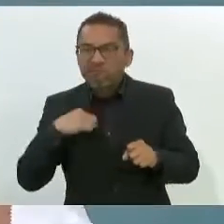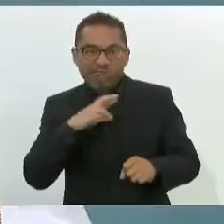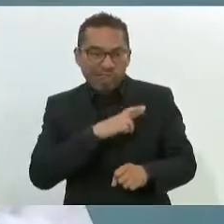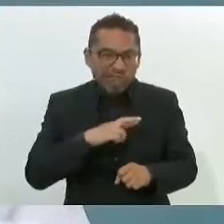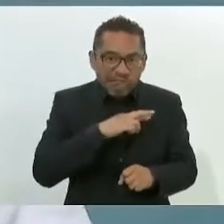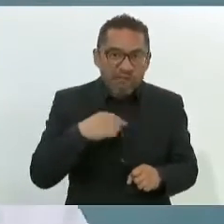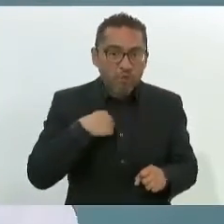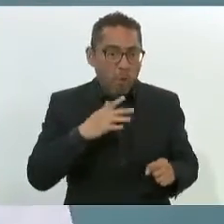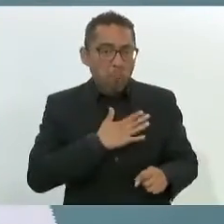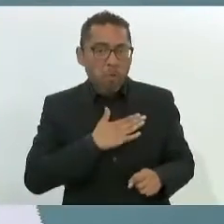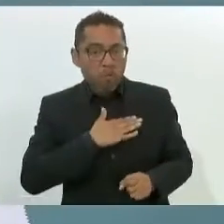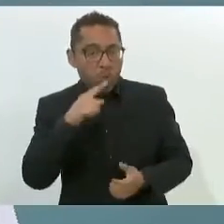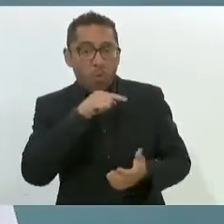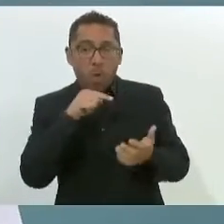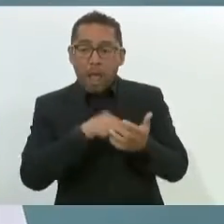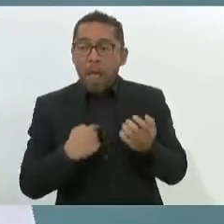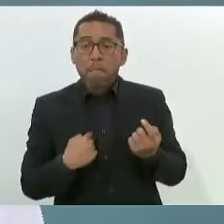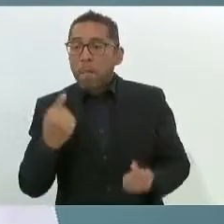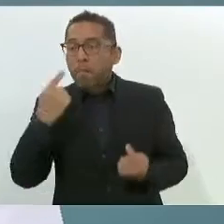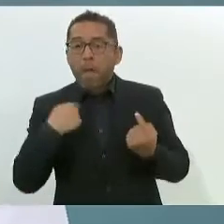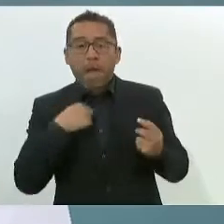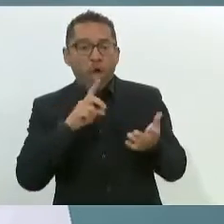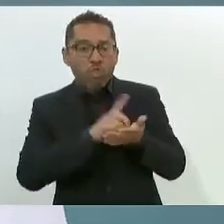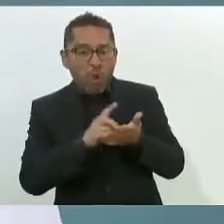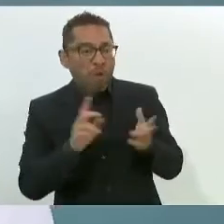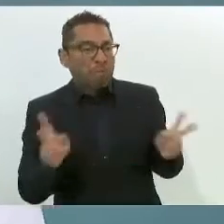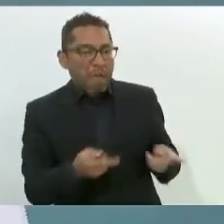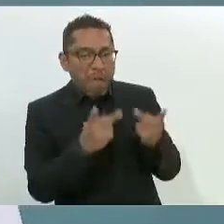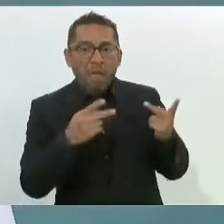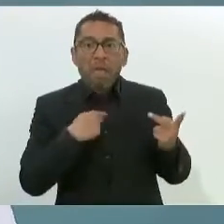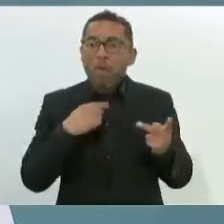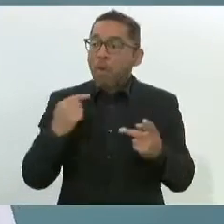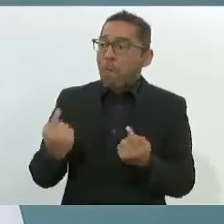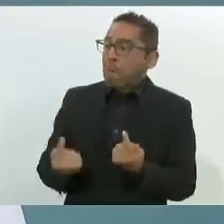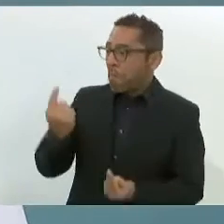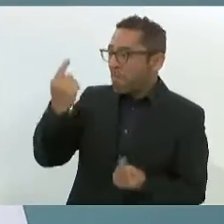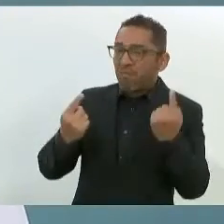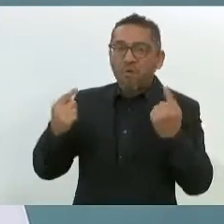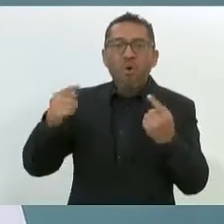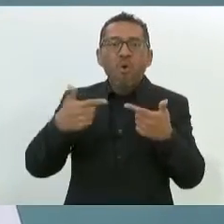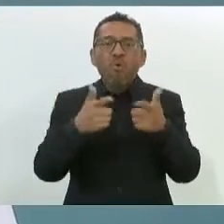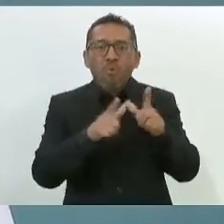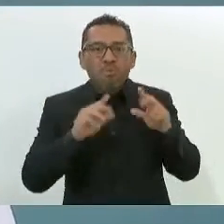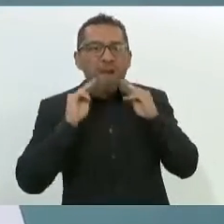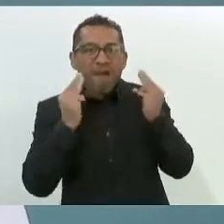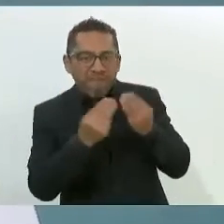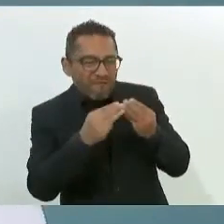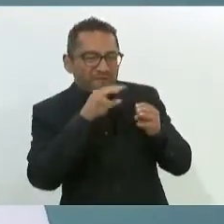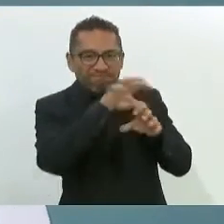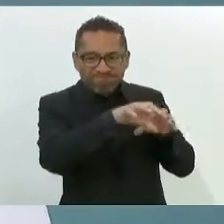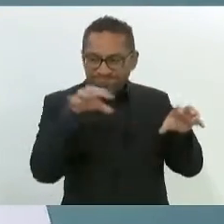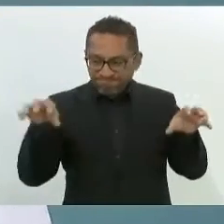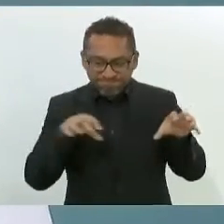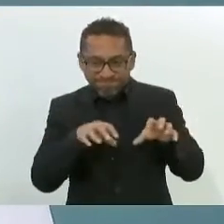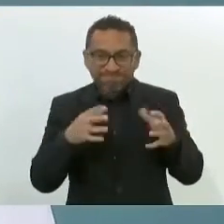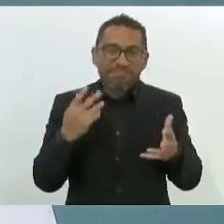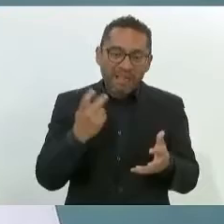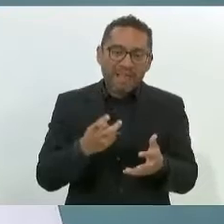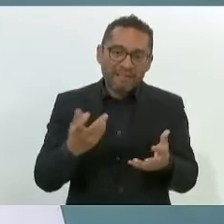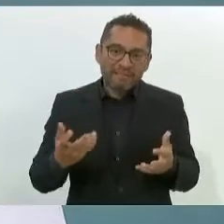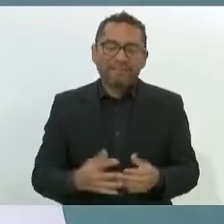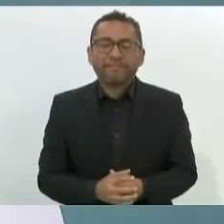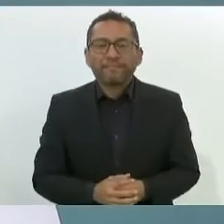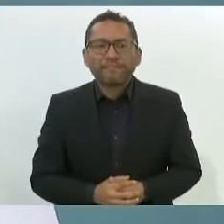los conflictos por las deudas entre las bandas, entre los grupos que la distribuyen y los que la consumen.